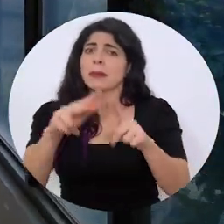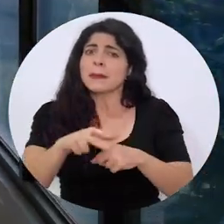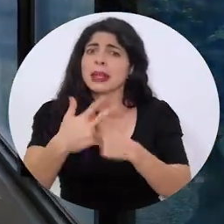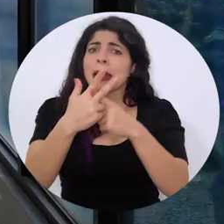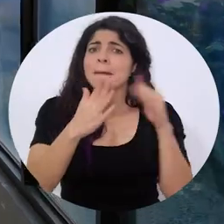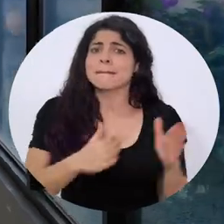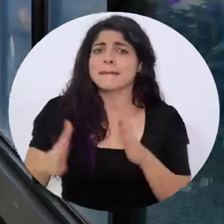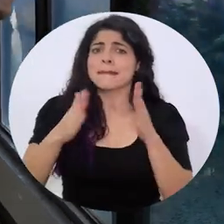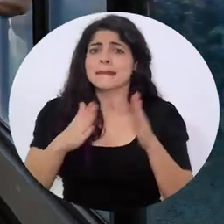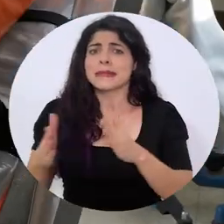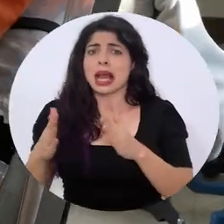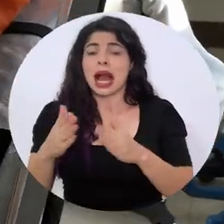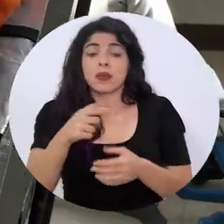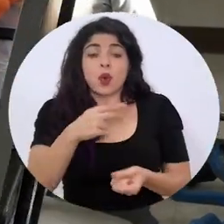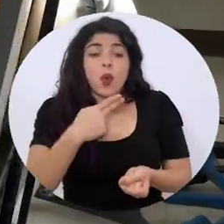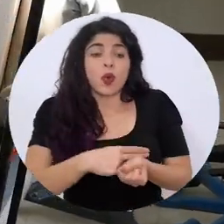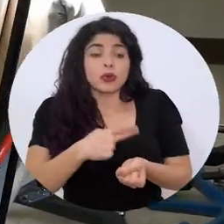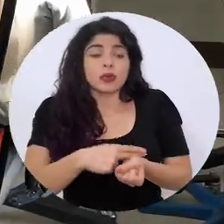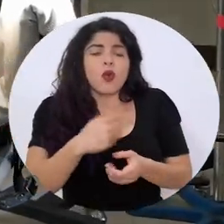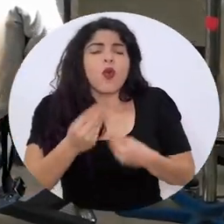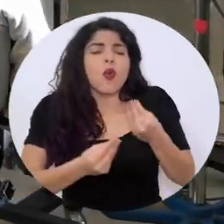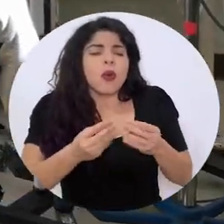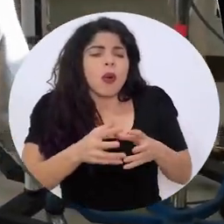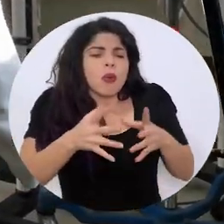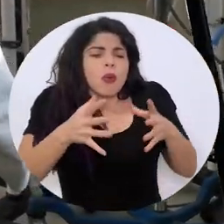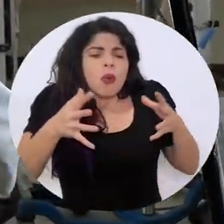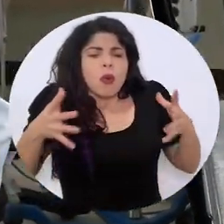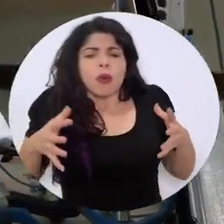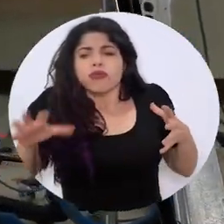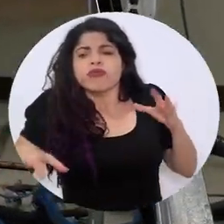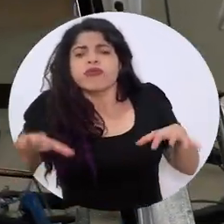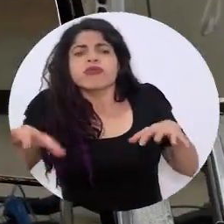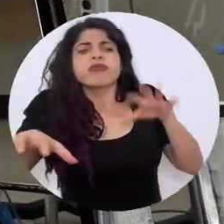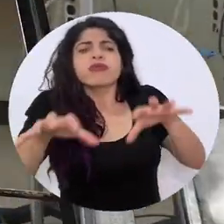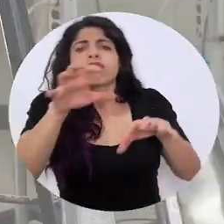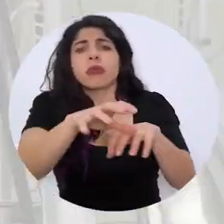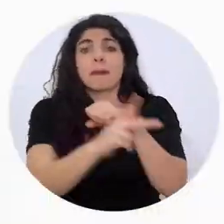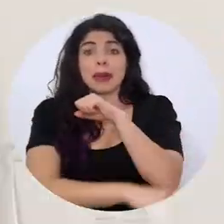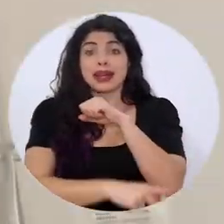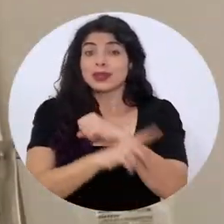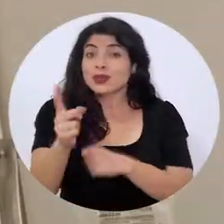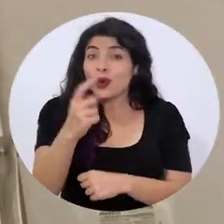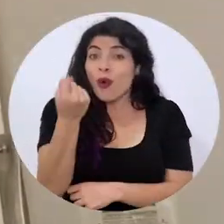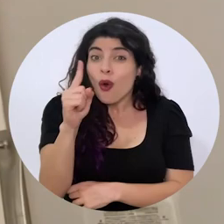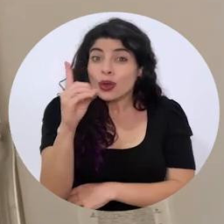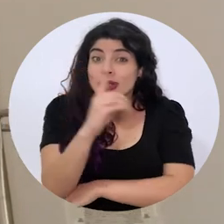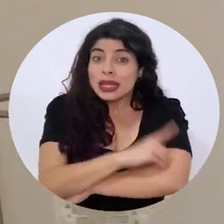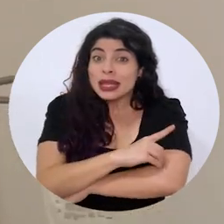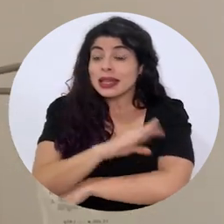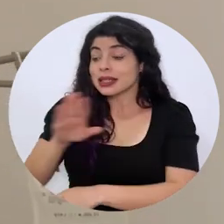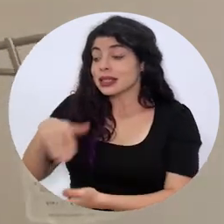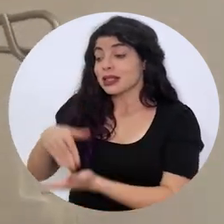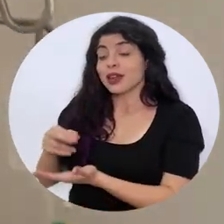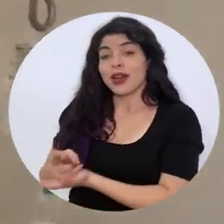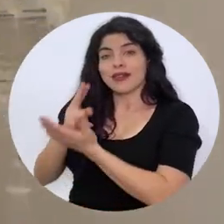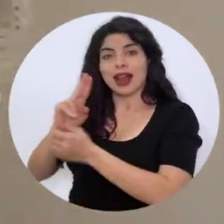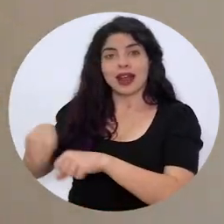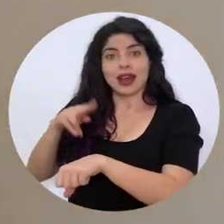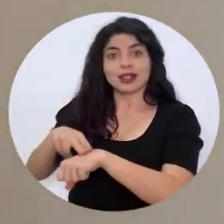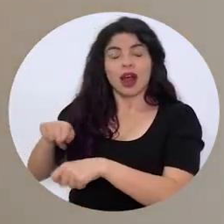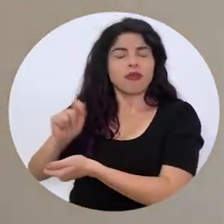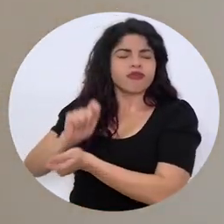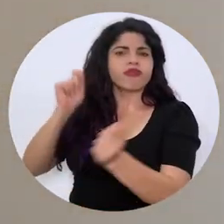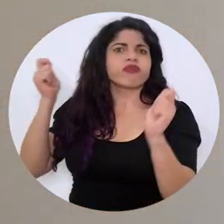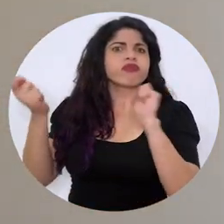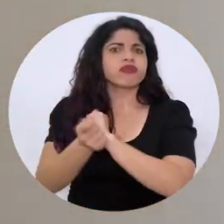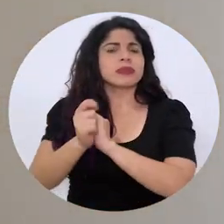acelerada se inició un plan de expansión de la capacidad hospitalaria en todo el país. En 11 días el Centro de Rehabilitación Nacional